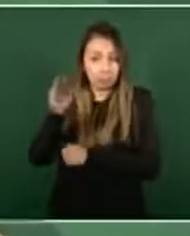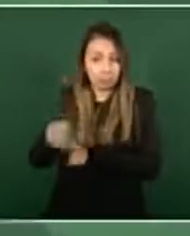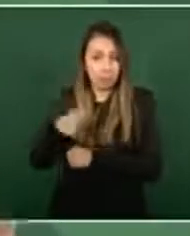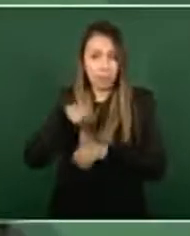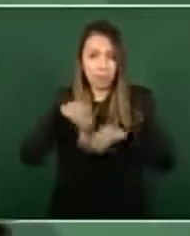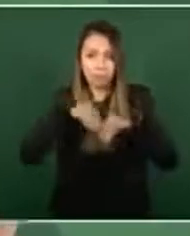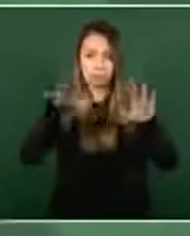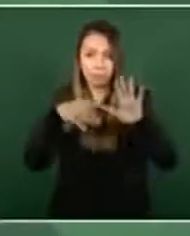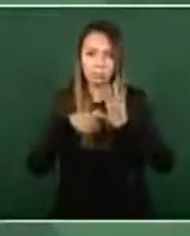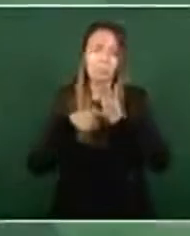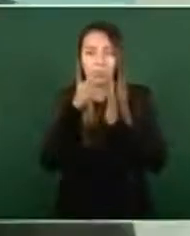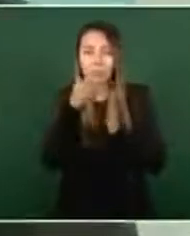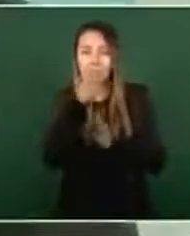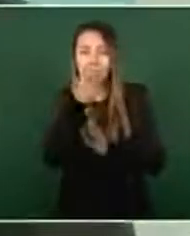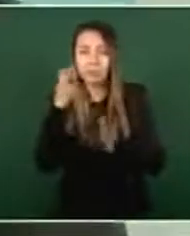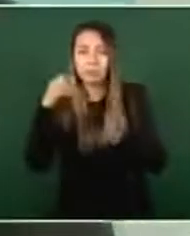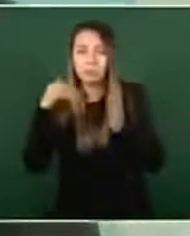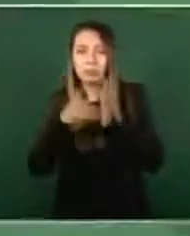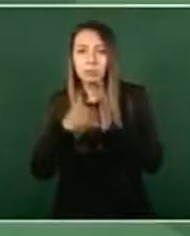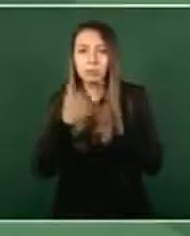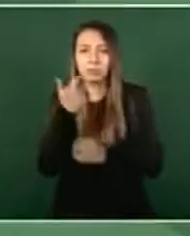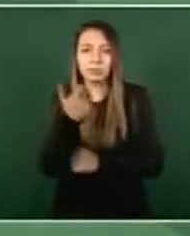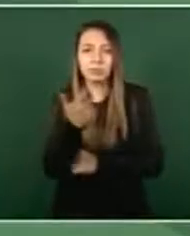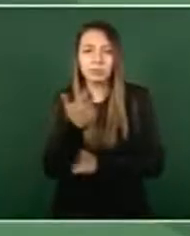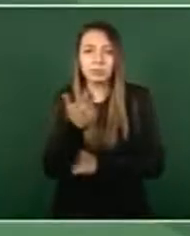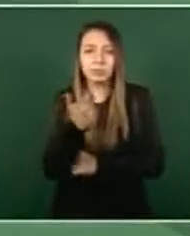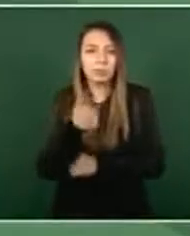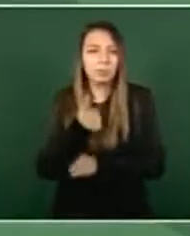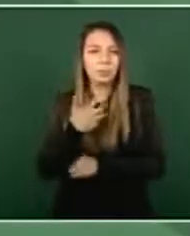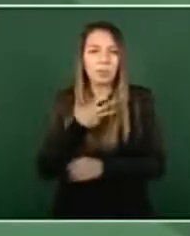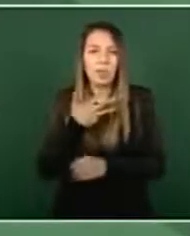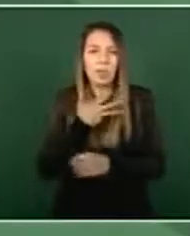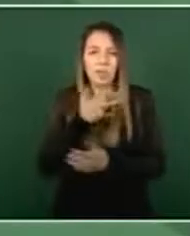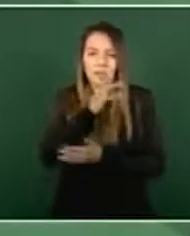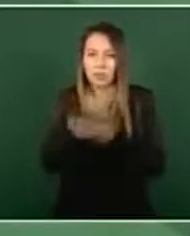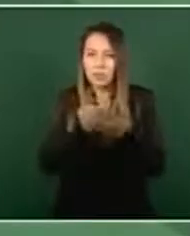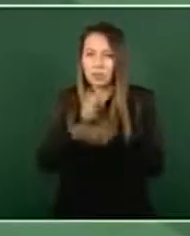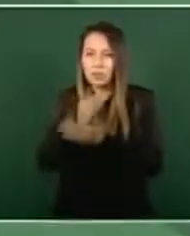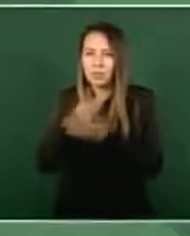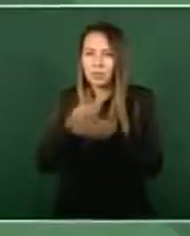Nada más para probarle que no es una exageración y que tengo todas las facturas y todos los comprobantes.